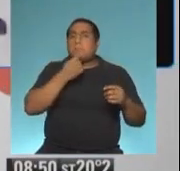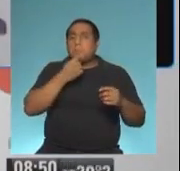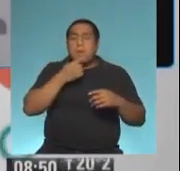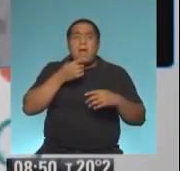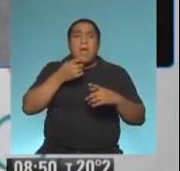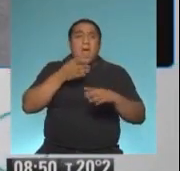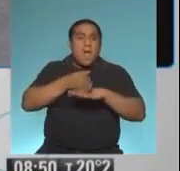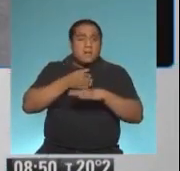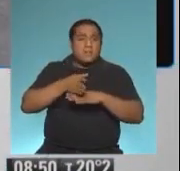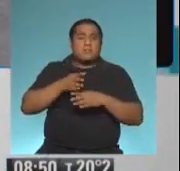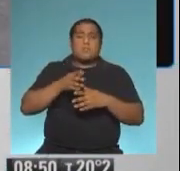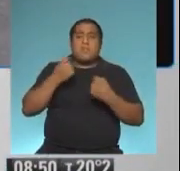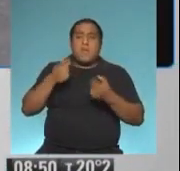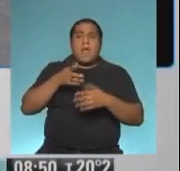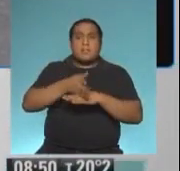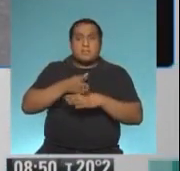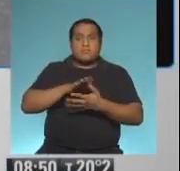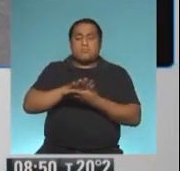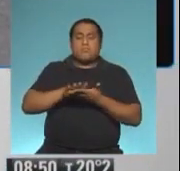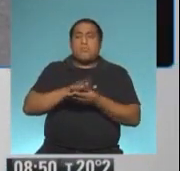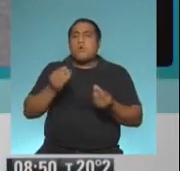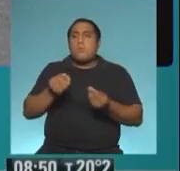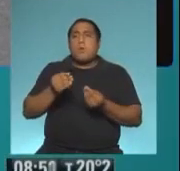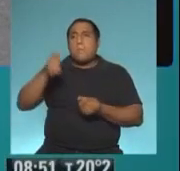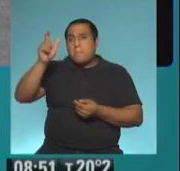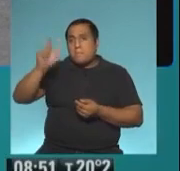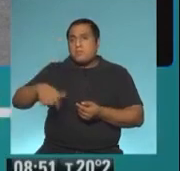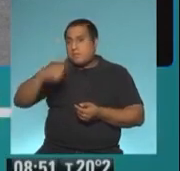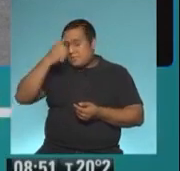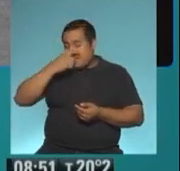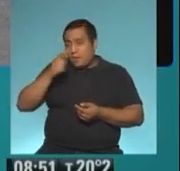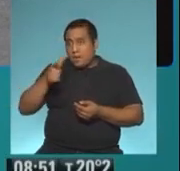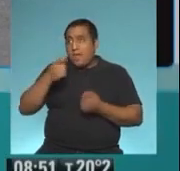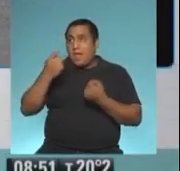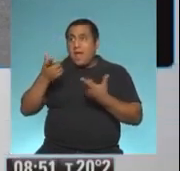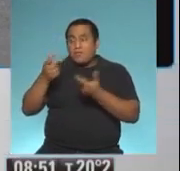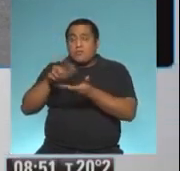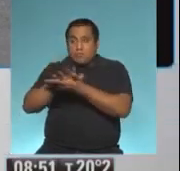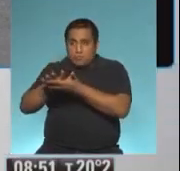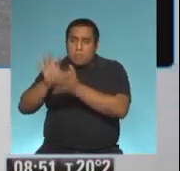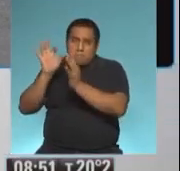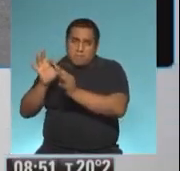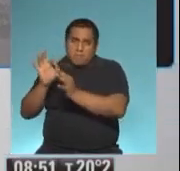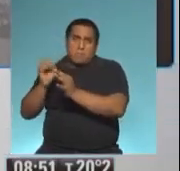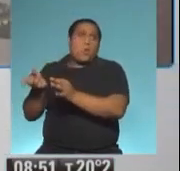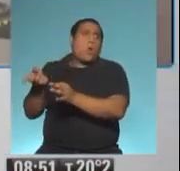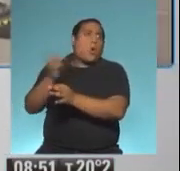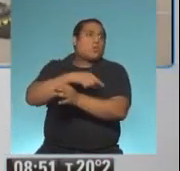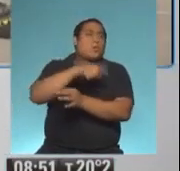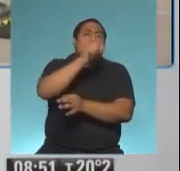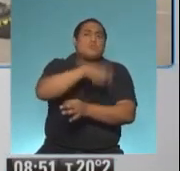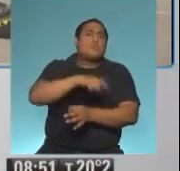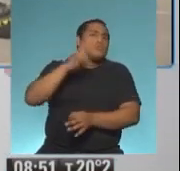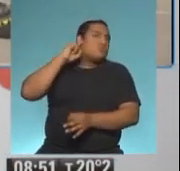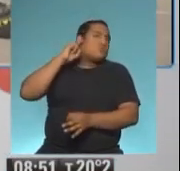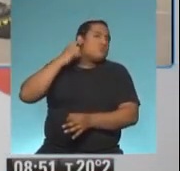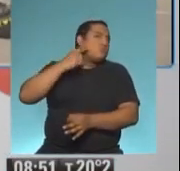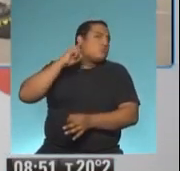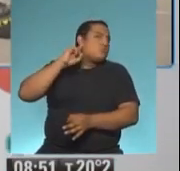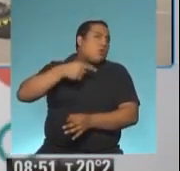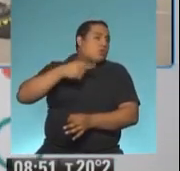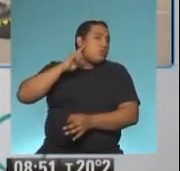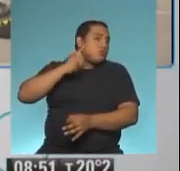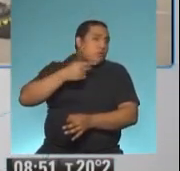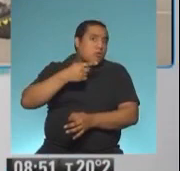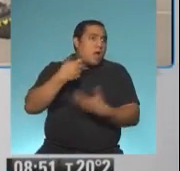de accesibilidad para una persona ciega no resuelve el tema para una persona con discapacidad auditiva y